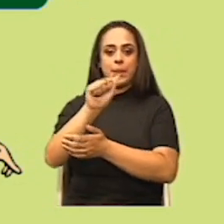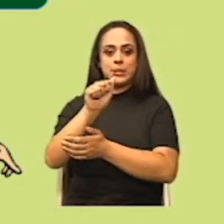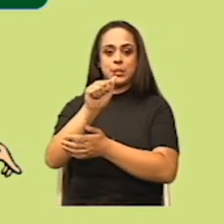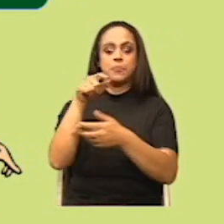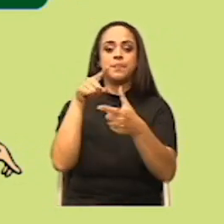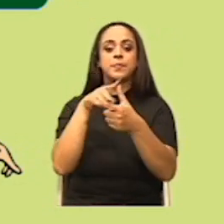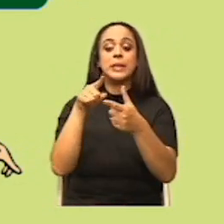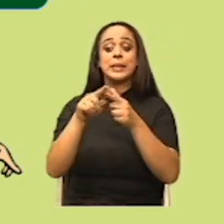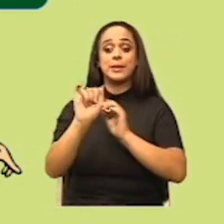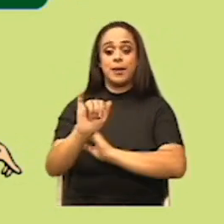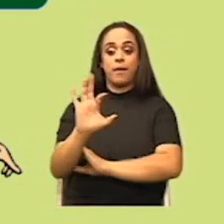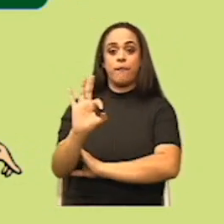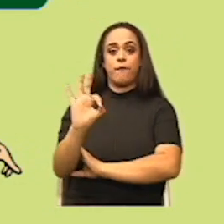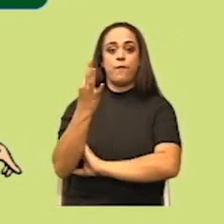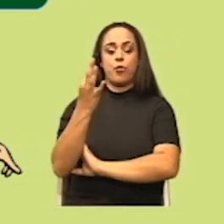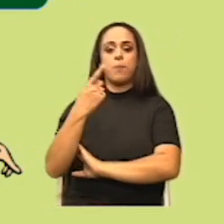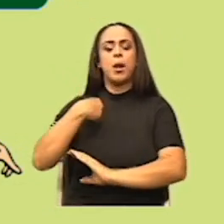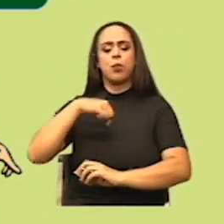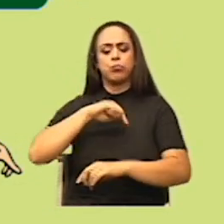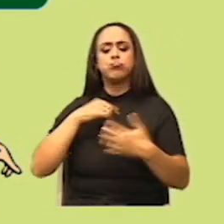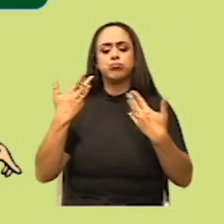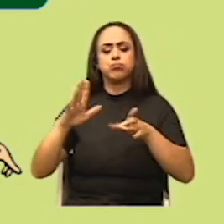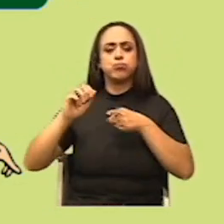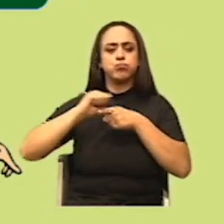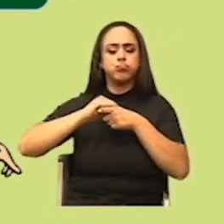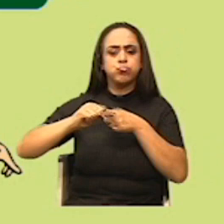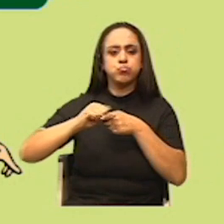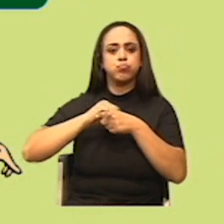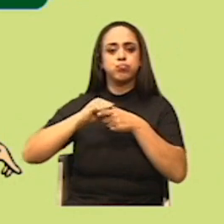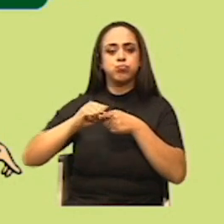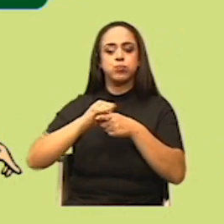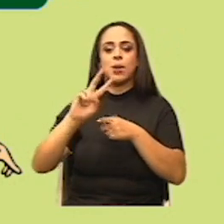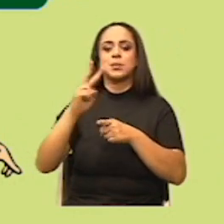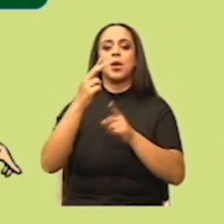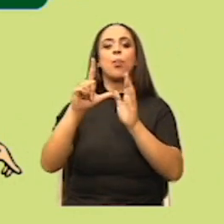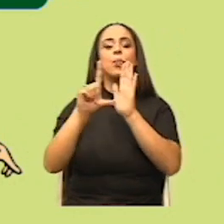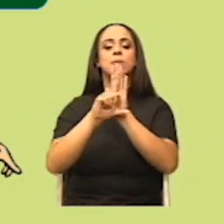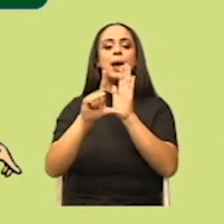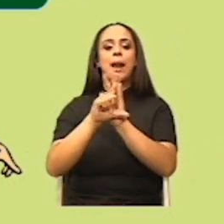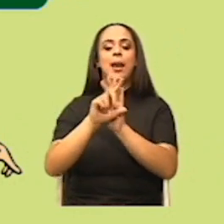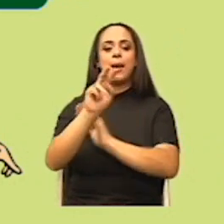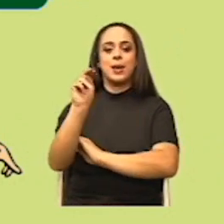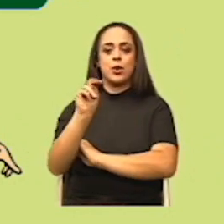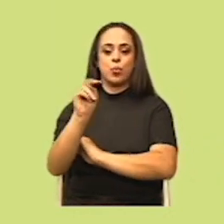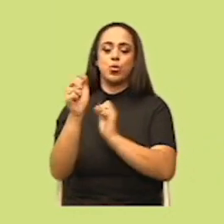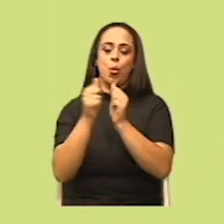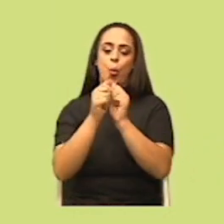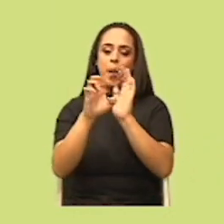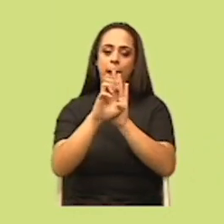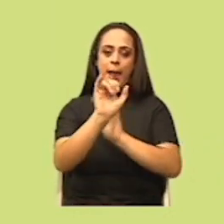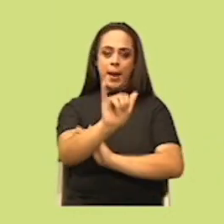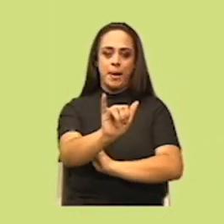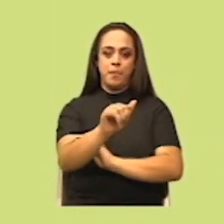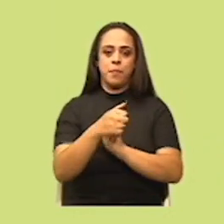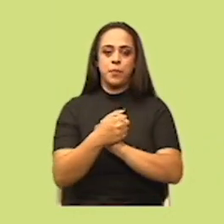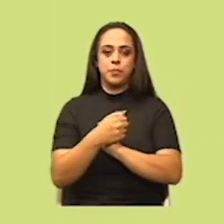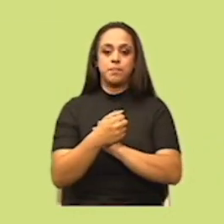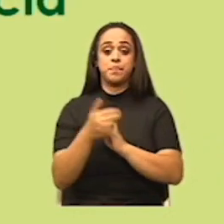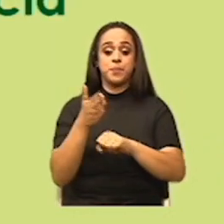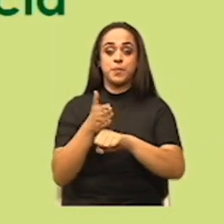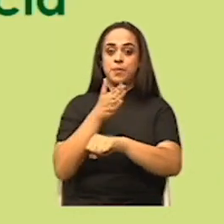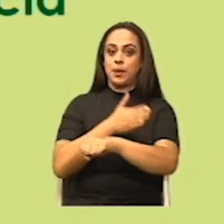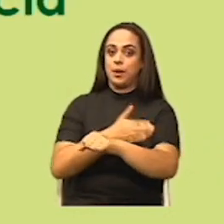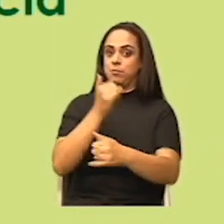de esta manera, hemos repasado el enunciado de la segunda ley de Newton mediante estos ejemplos. Pero antes de terminar